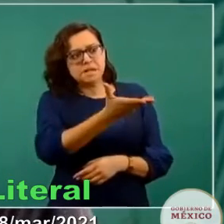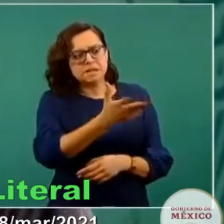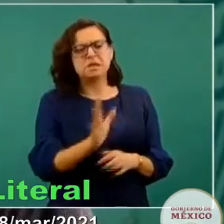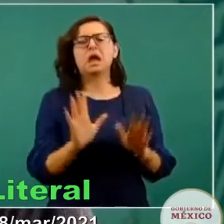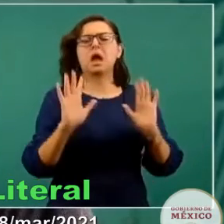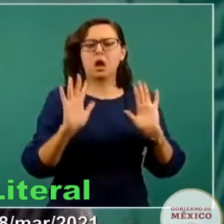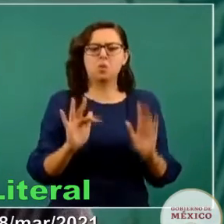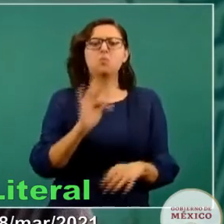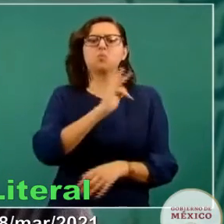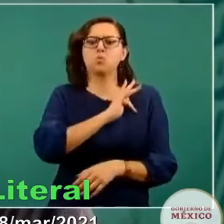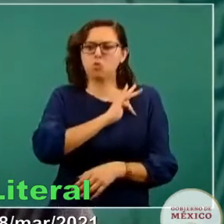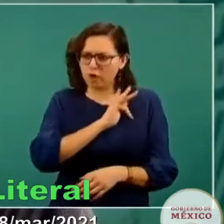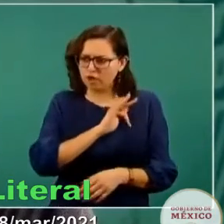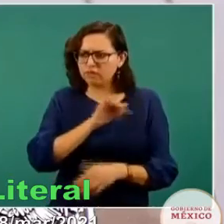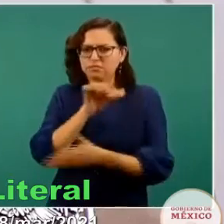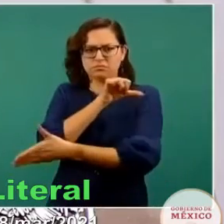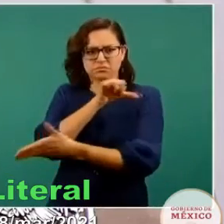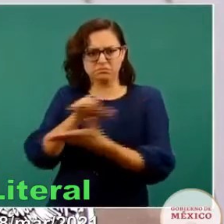suspensión.